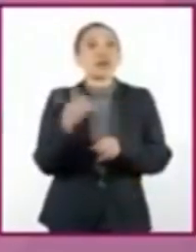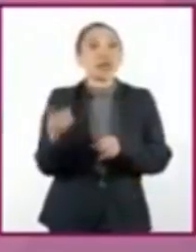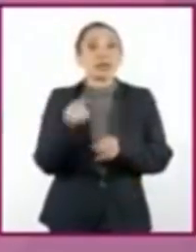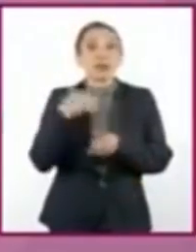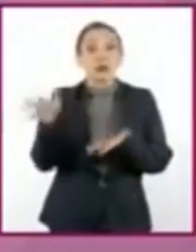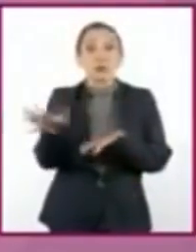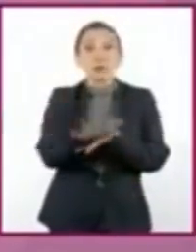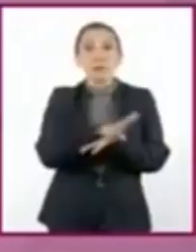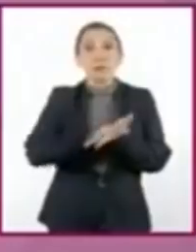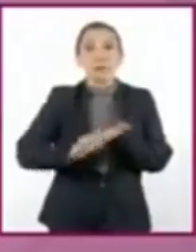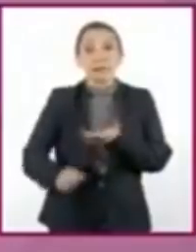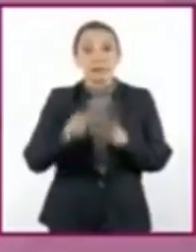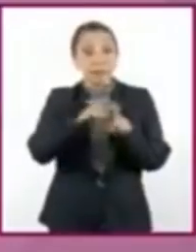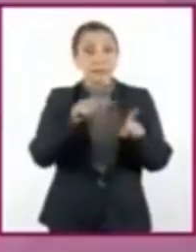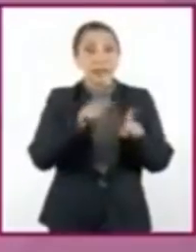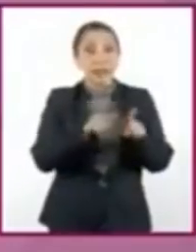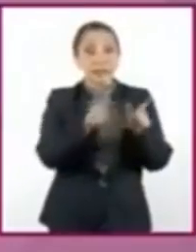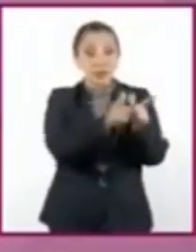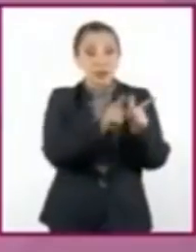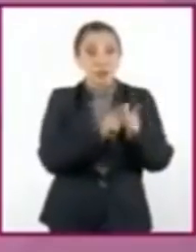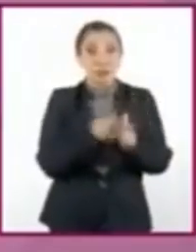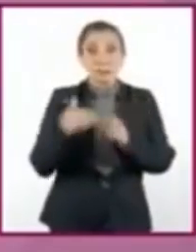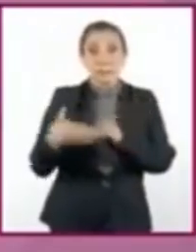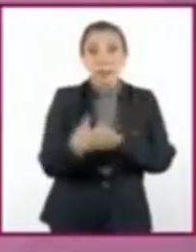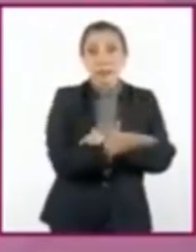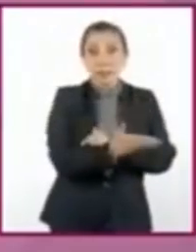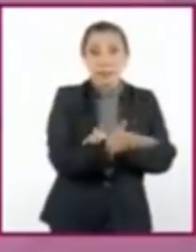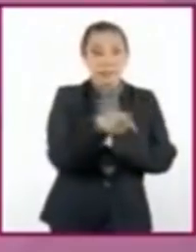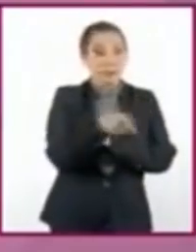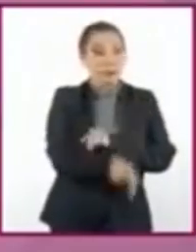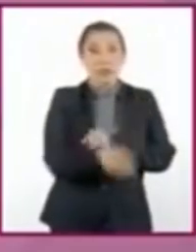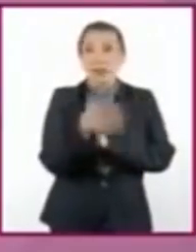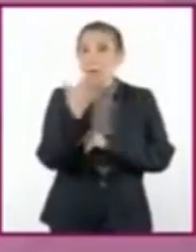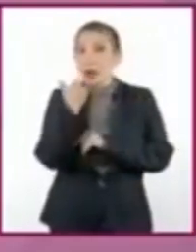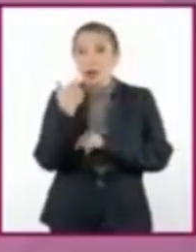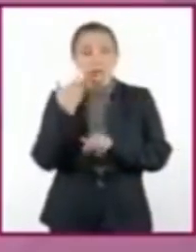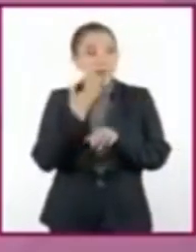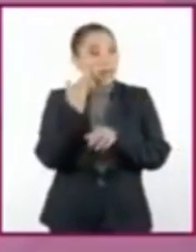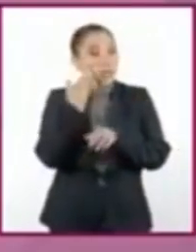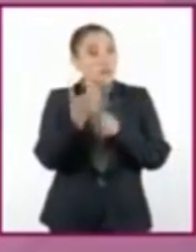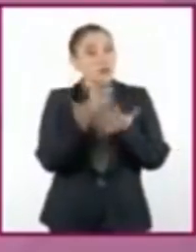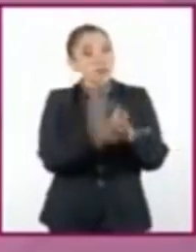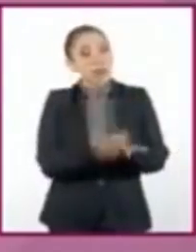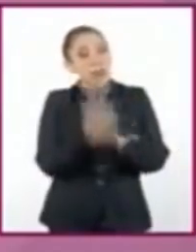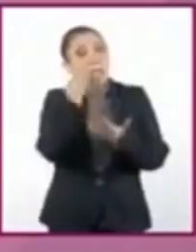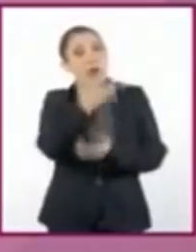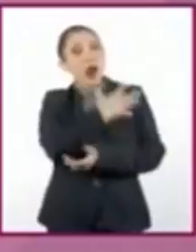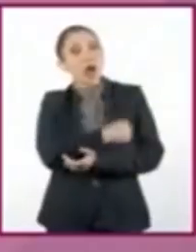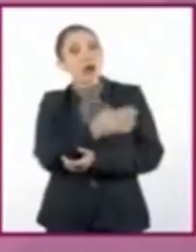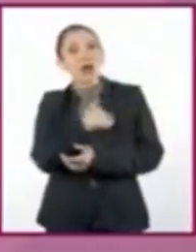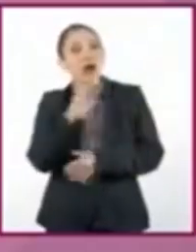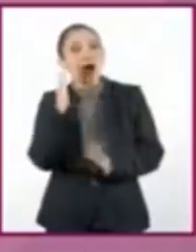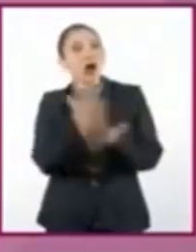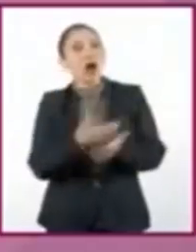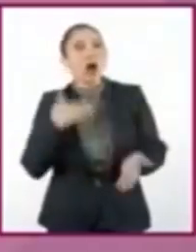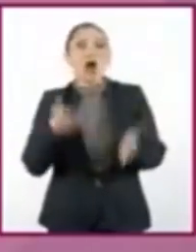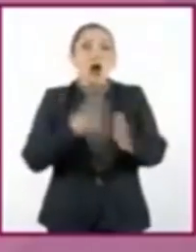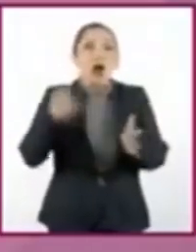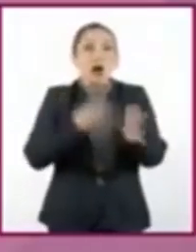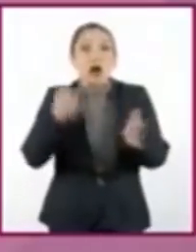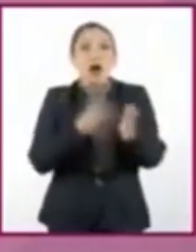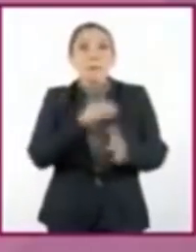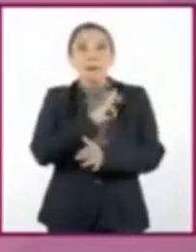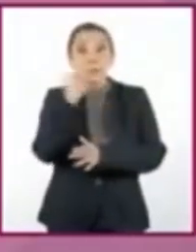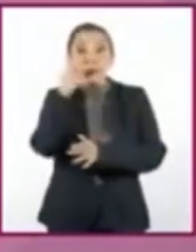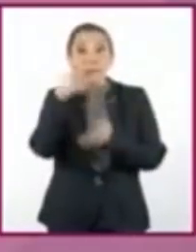agotar las poblaciones de diversas especies, ya que no se permite un periodo de reproducción, por lo que hasta pueden llegar a